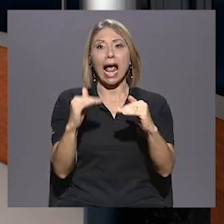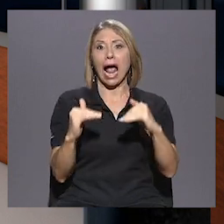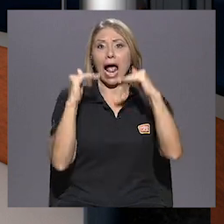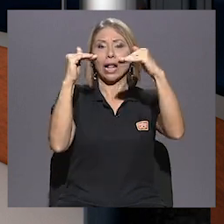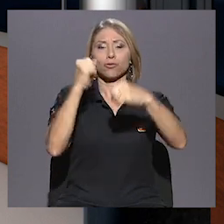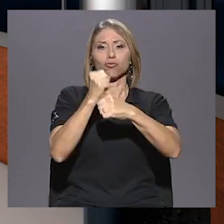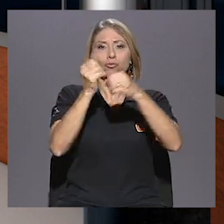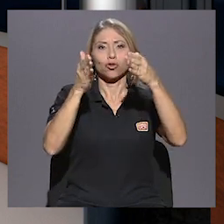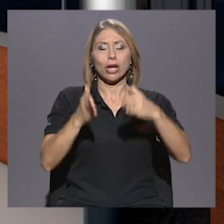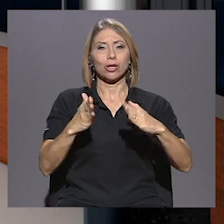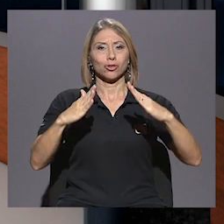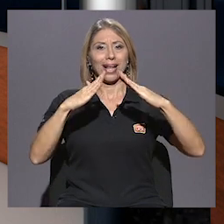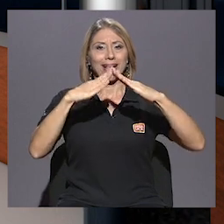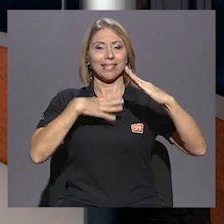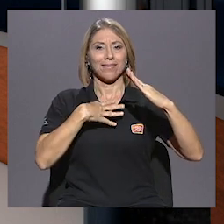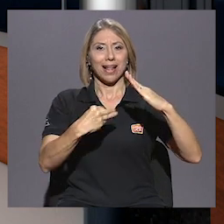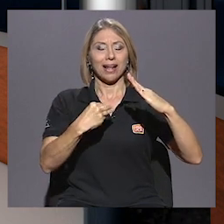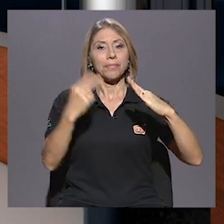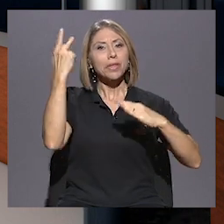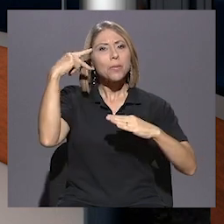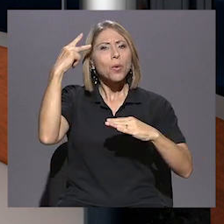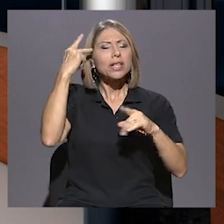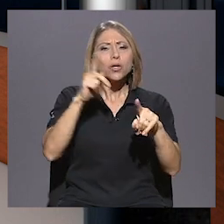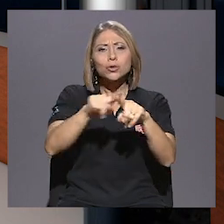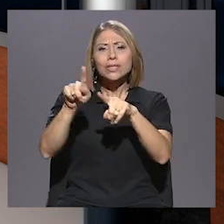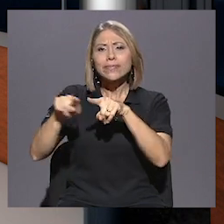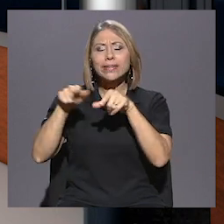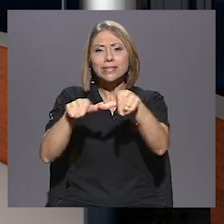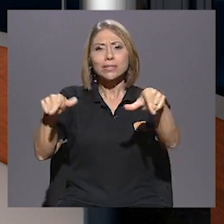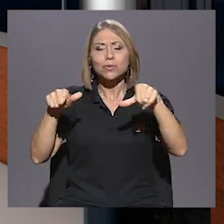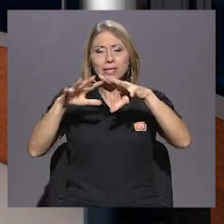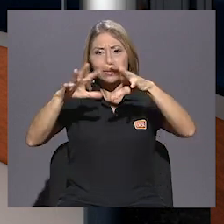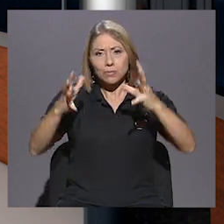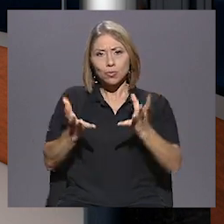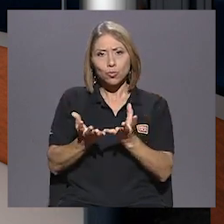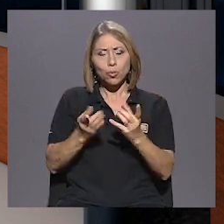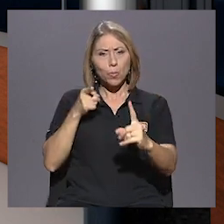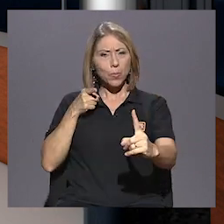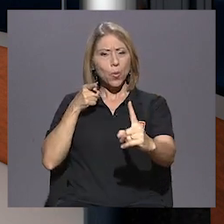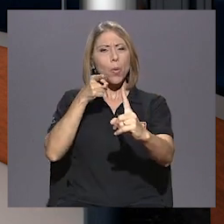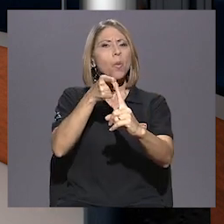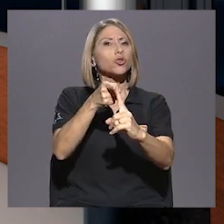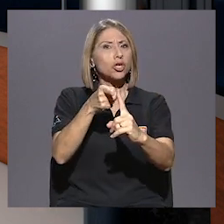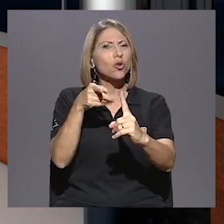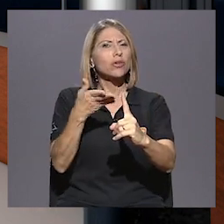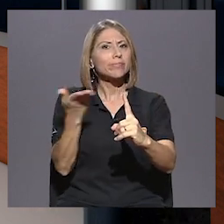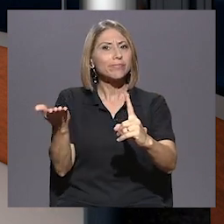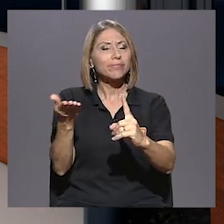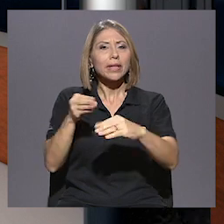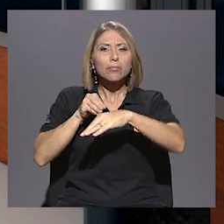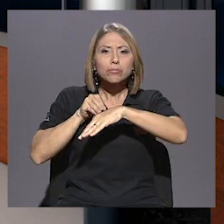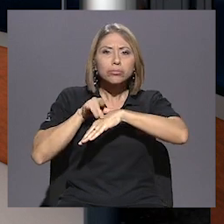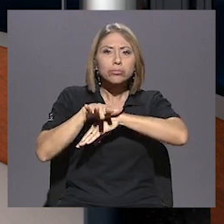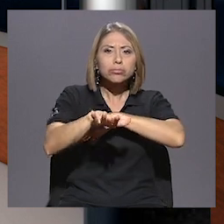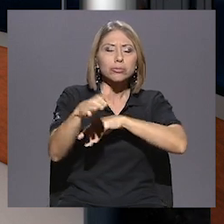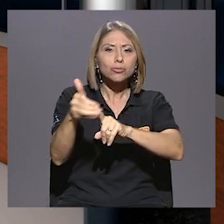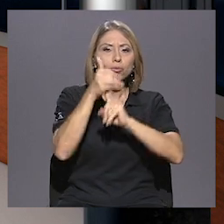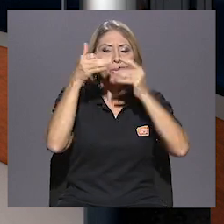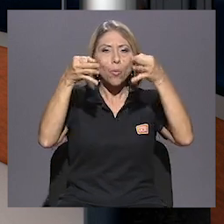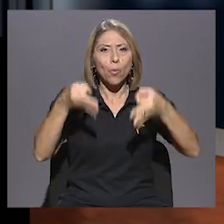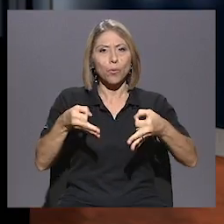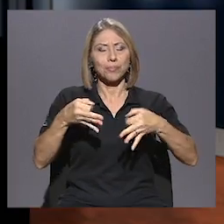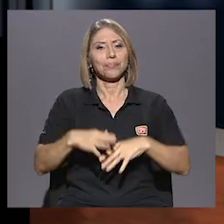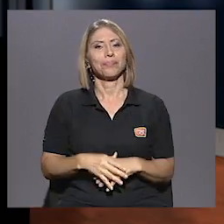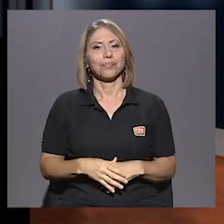Blanca y a políticos en diferentes partes del mundo. El propósito es claro, influir en la toma de